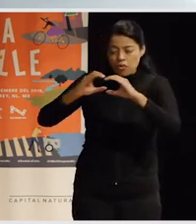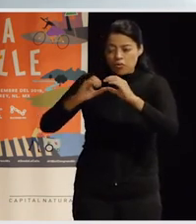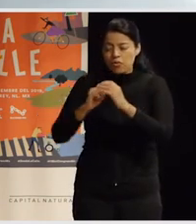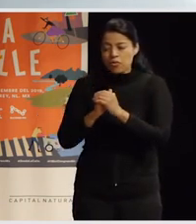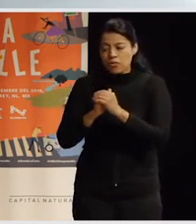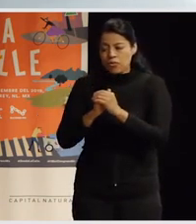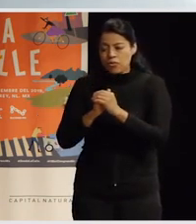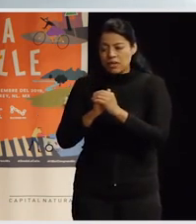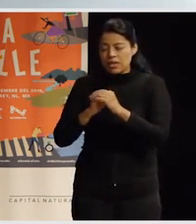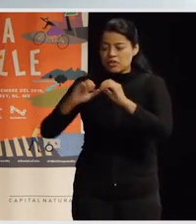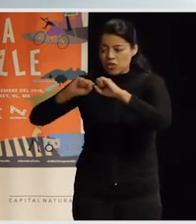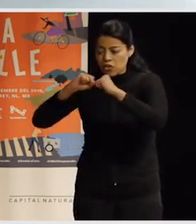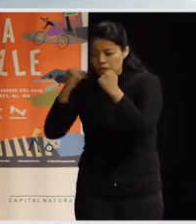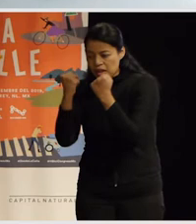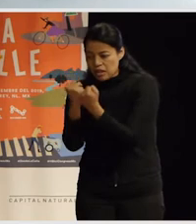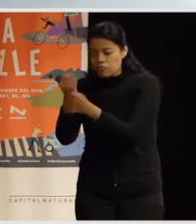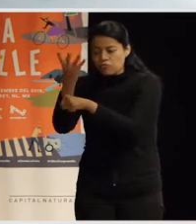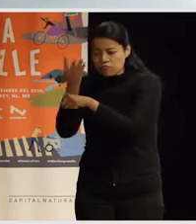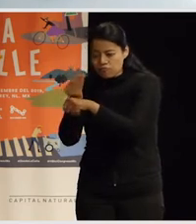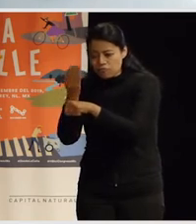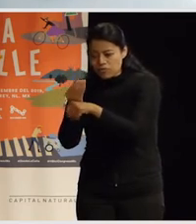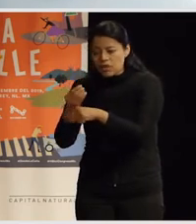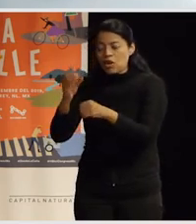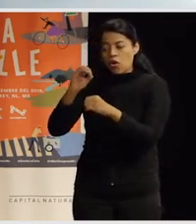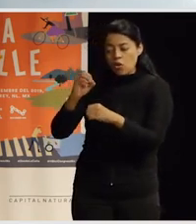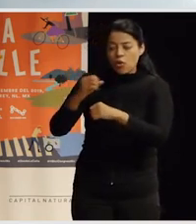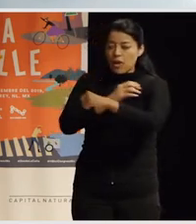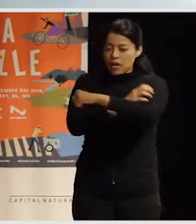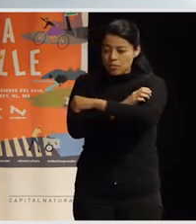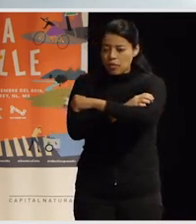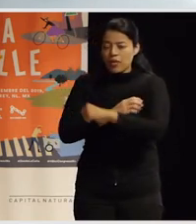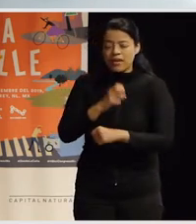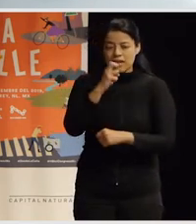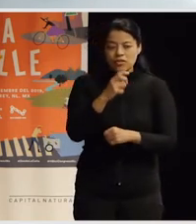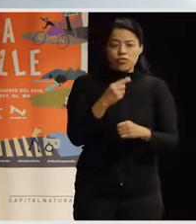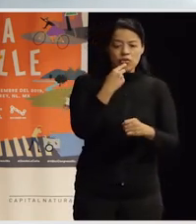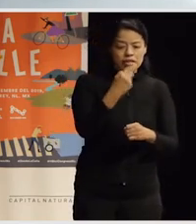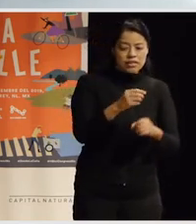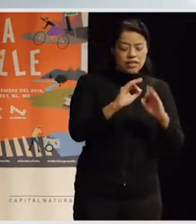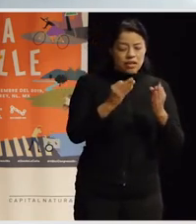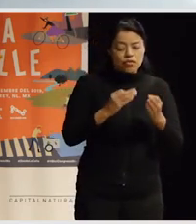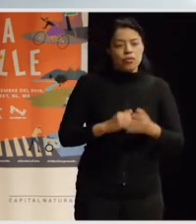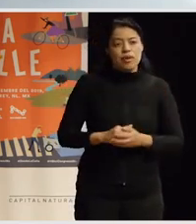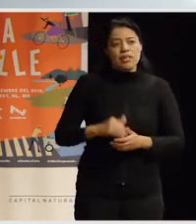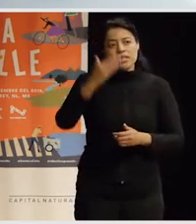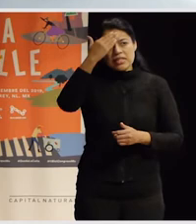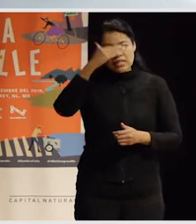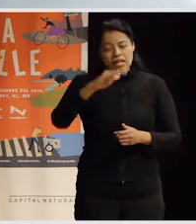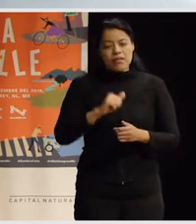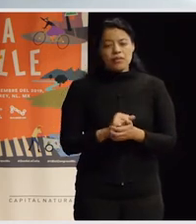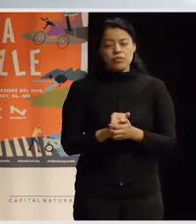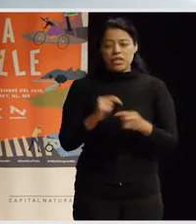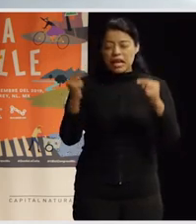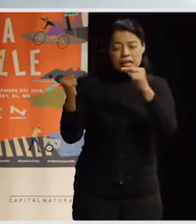los roles sociales, las funciones, las relaciones de poder determinan las formas, ¿no? O sea, digamos que ahí está un poco también el debate.